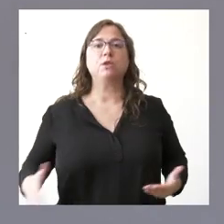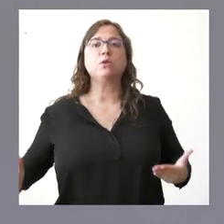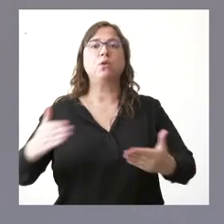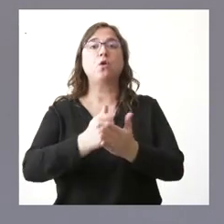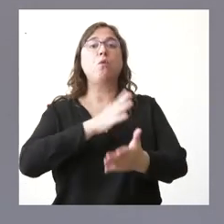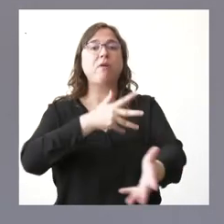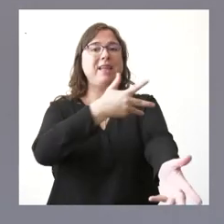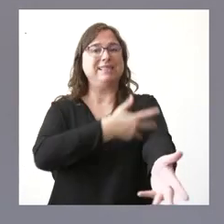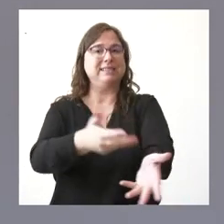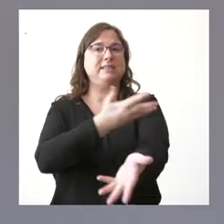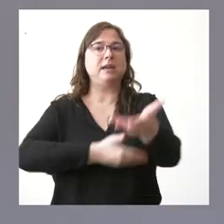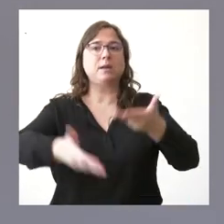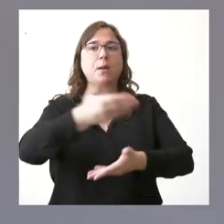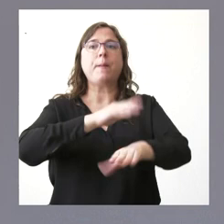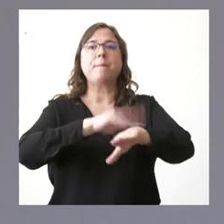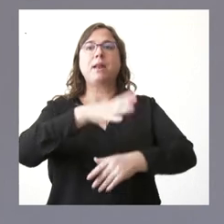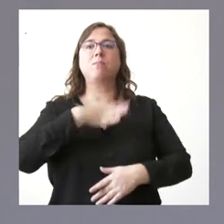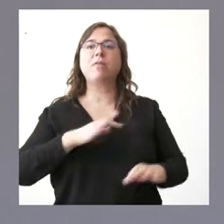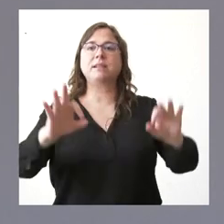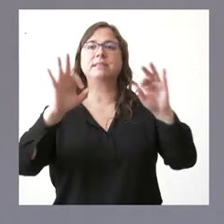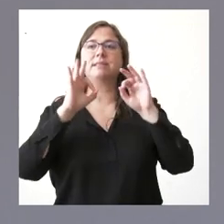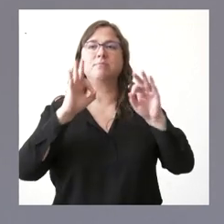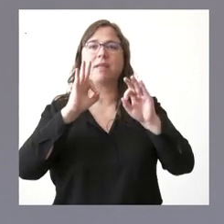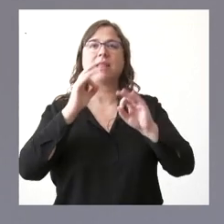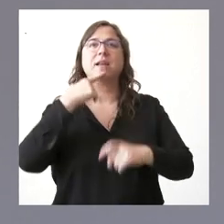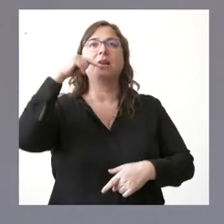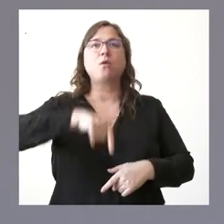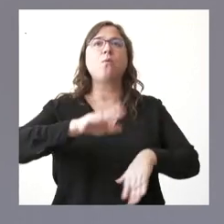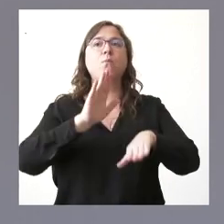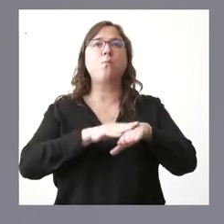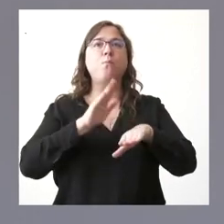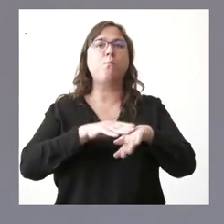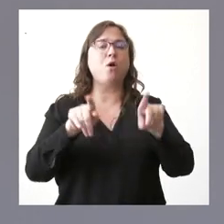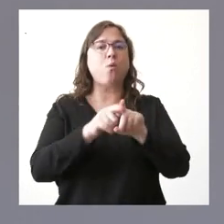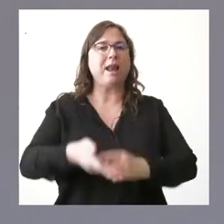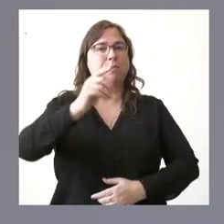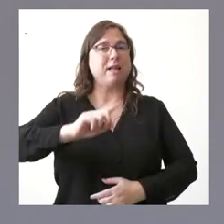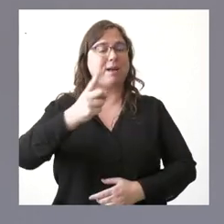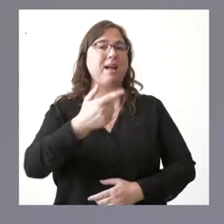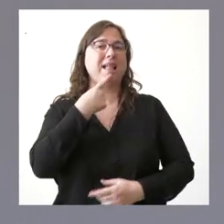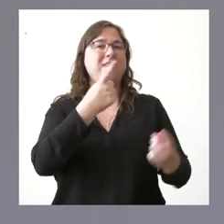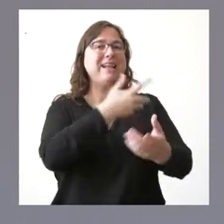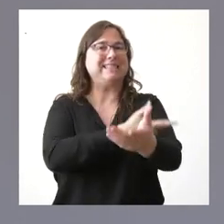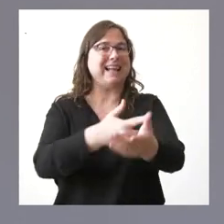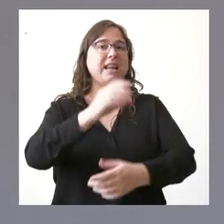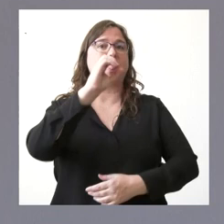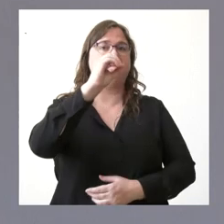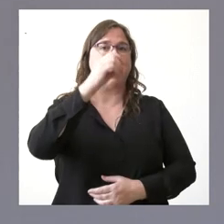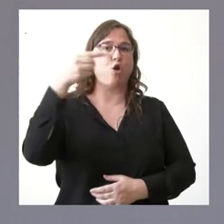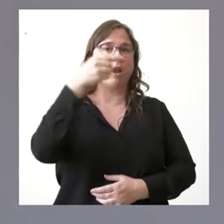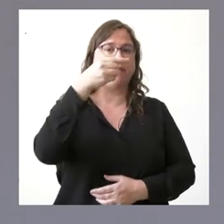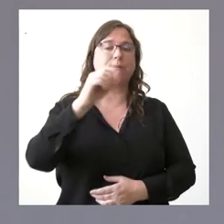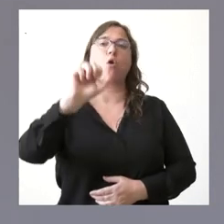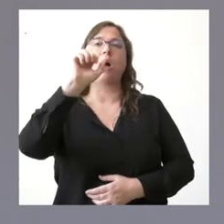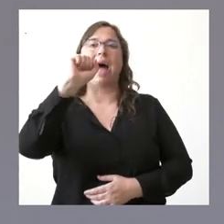donantes de sangre para que lo puedan hacer, especialmente esta carencia es más importante en los grupos cero negativo y A positivo.